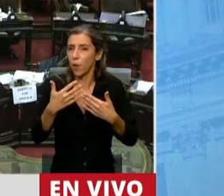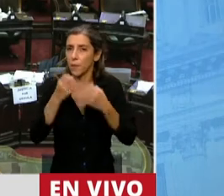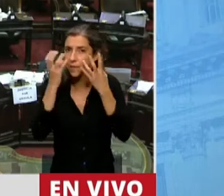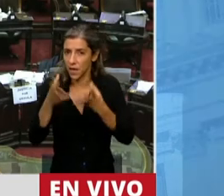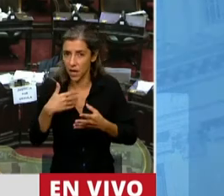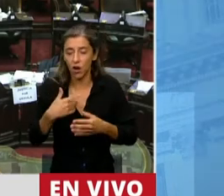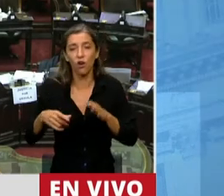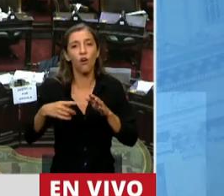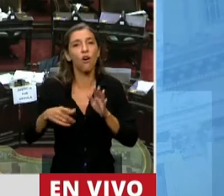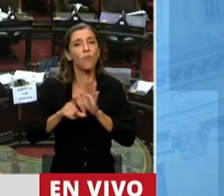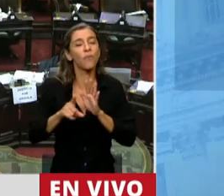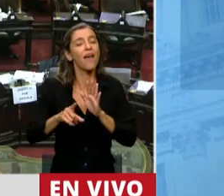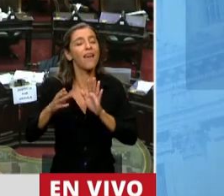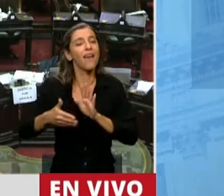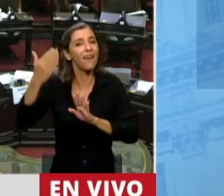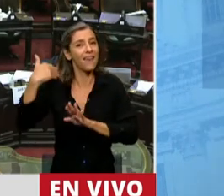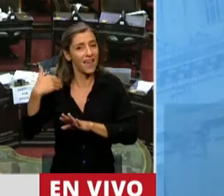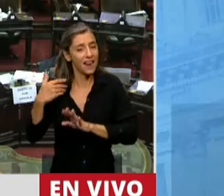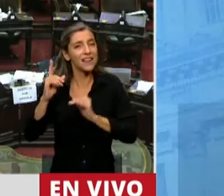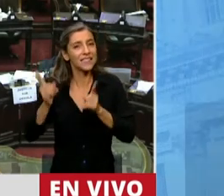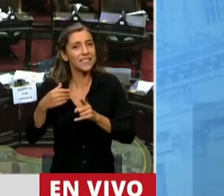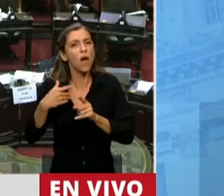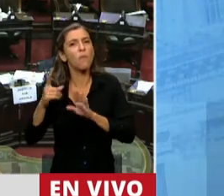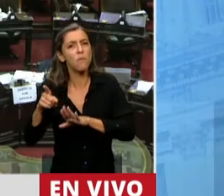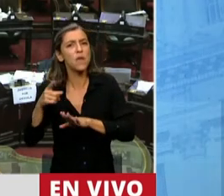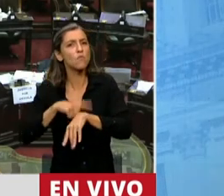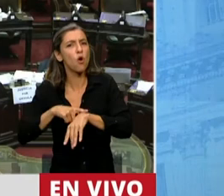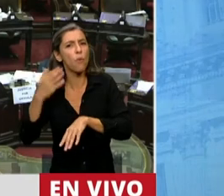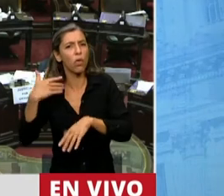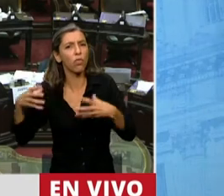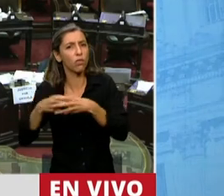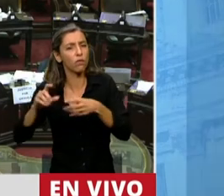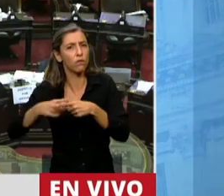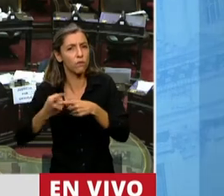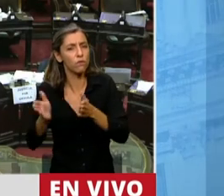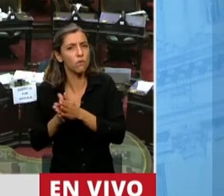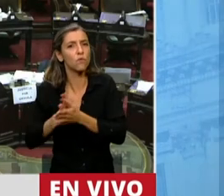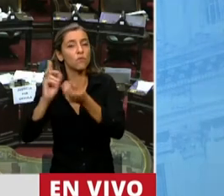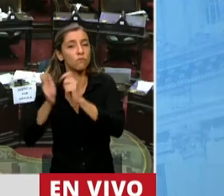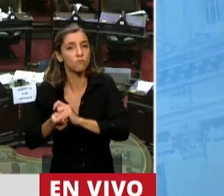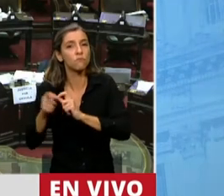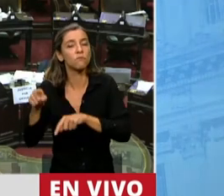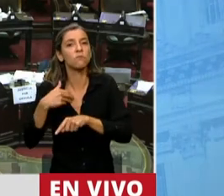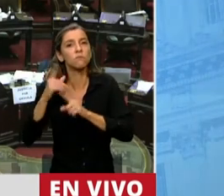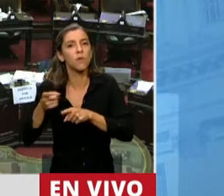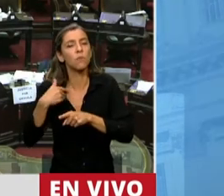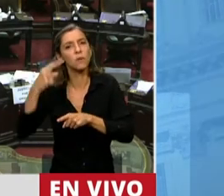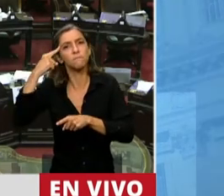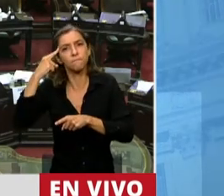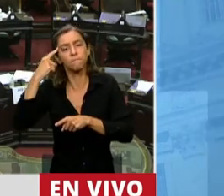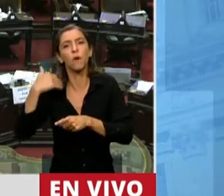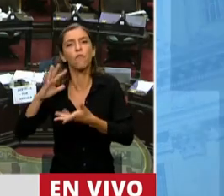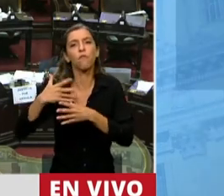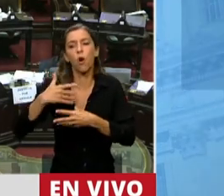ley, también junto por el cambio se autolimitó y le puso un coto a la manera en que tenía que distribuir las partidas del Jefe de